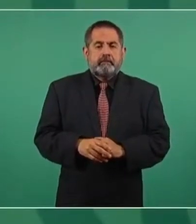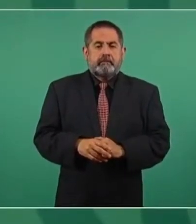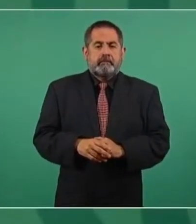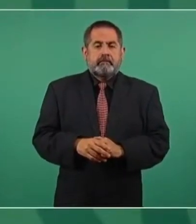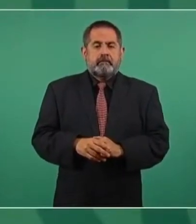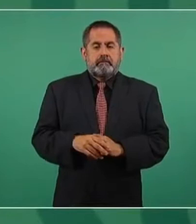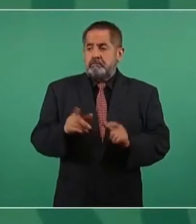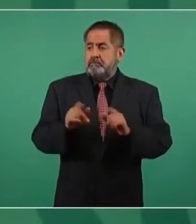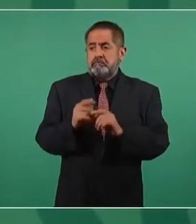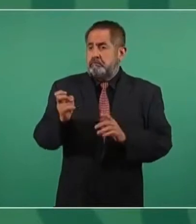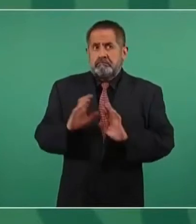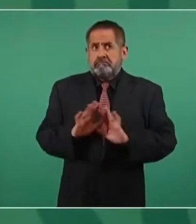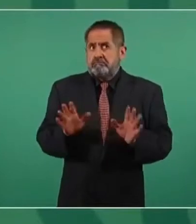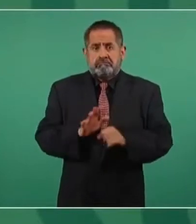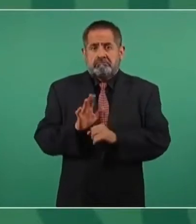eso es todo